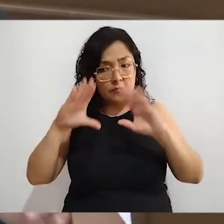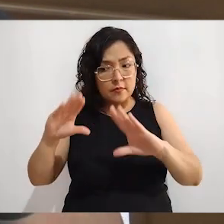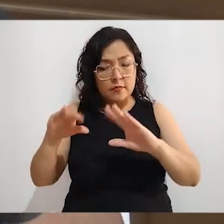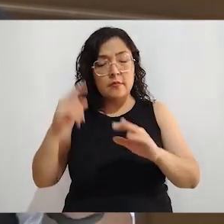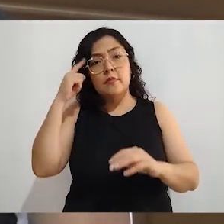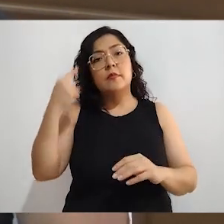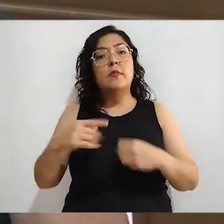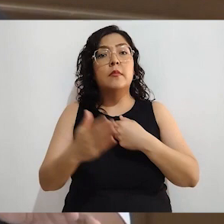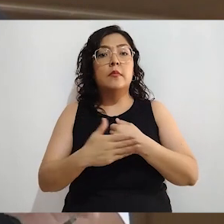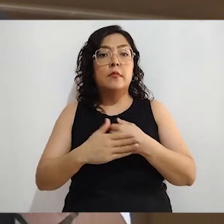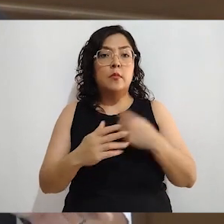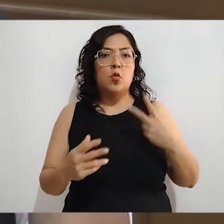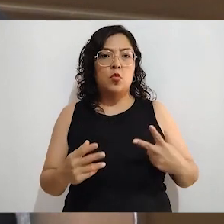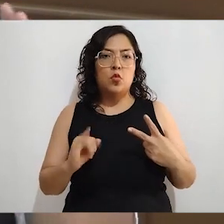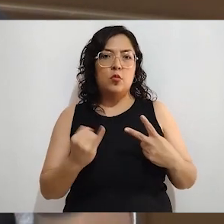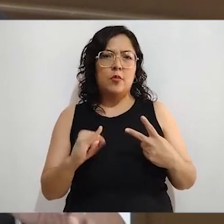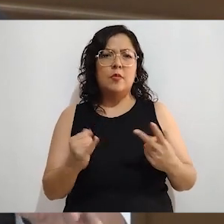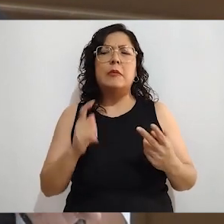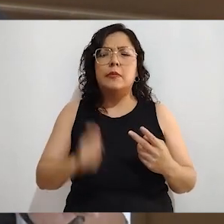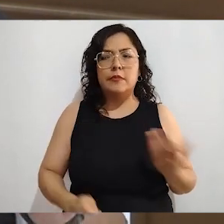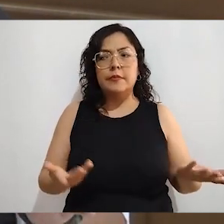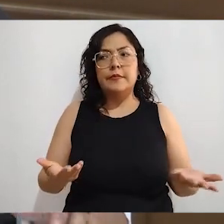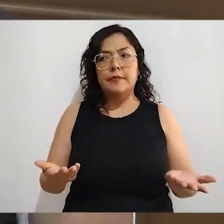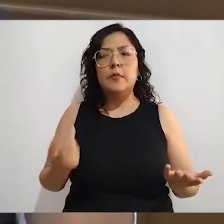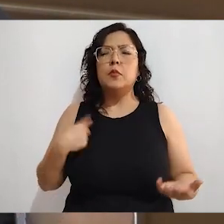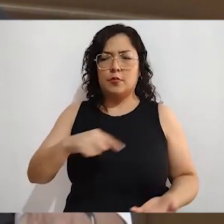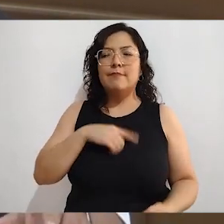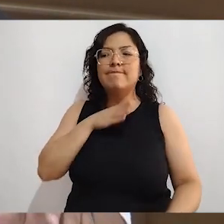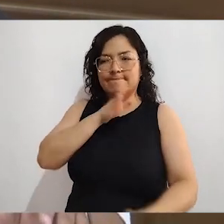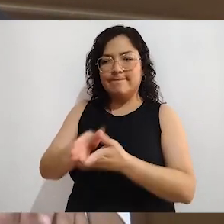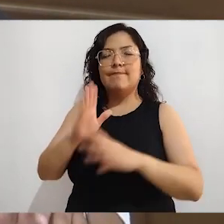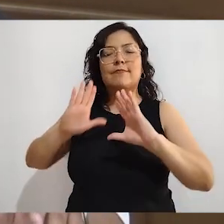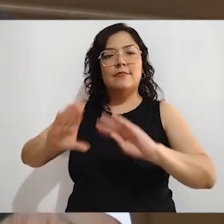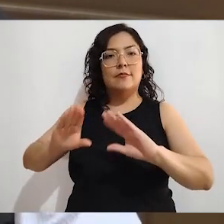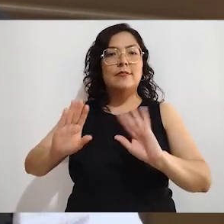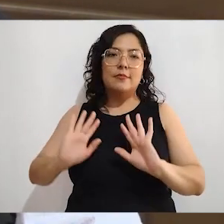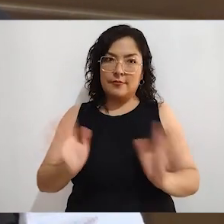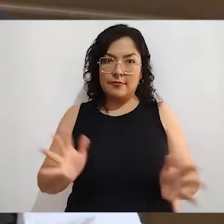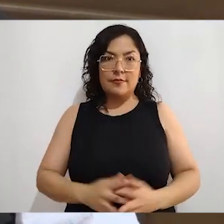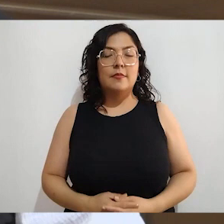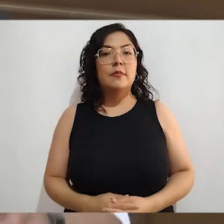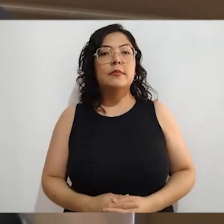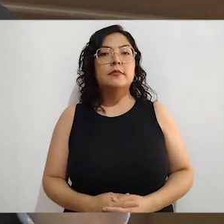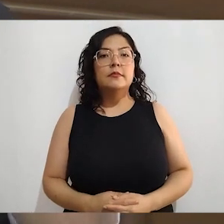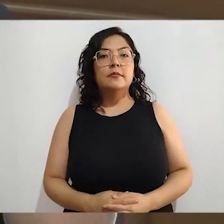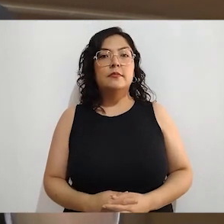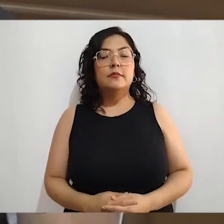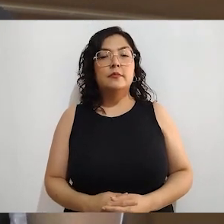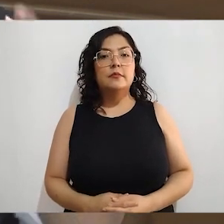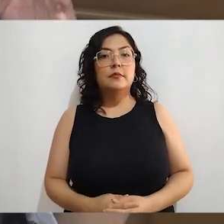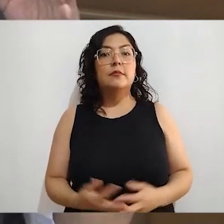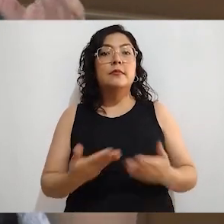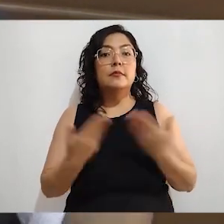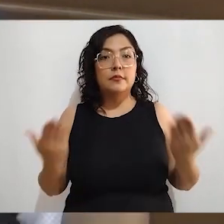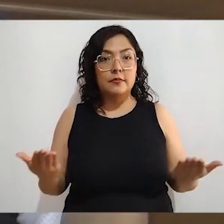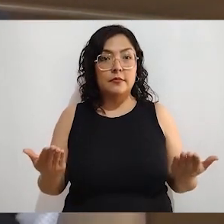junio, cosa que ya hicimos y nos da mucho gusto. Y también, por supuesto, les invitamos para que, así como están ellos